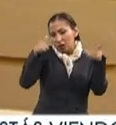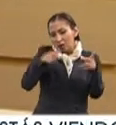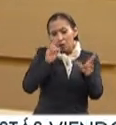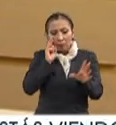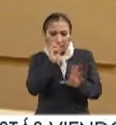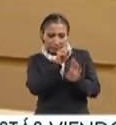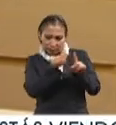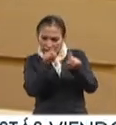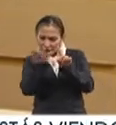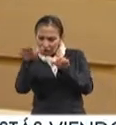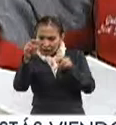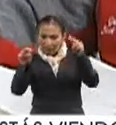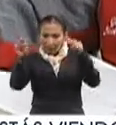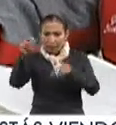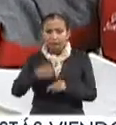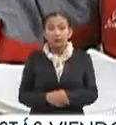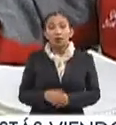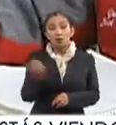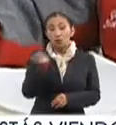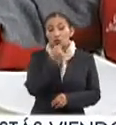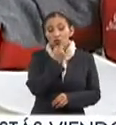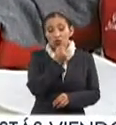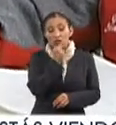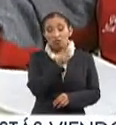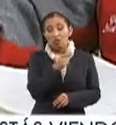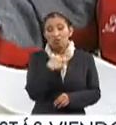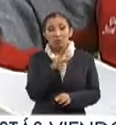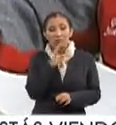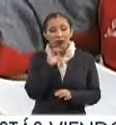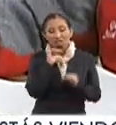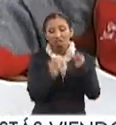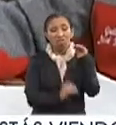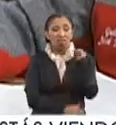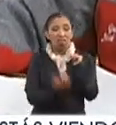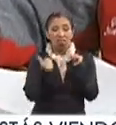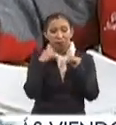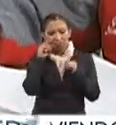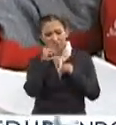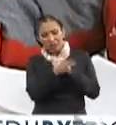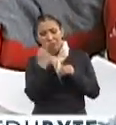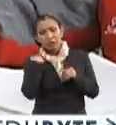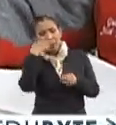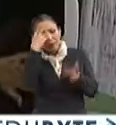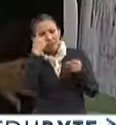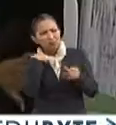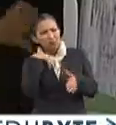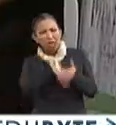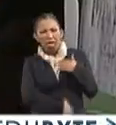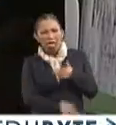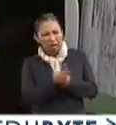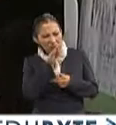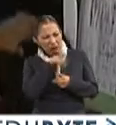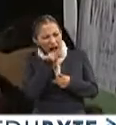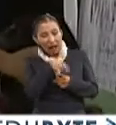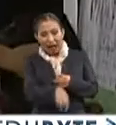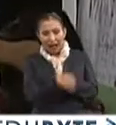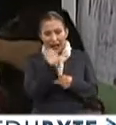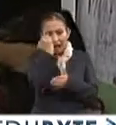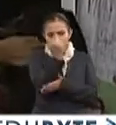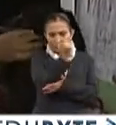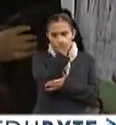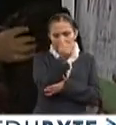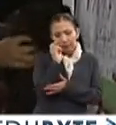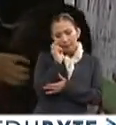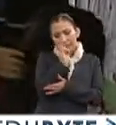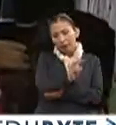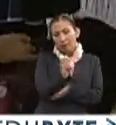en diferentes grados. Cuando los niños no están cumpliendo con lo deseado, se observa en sus aprendizajes. En edad preescolar